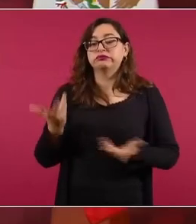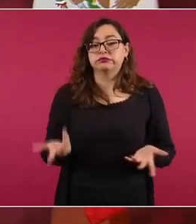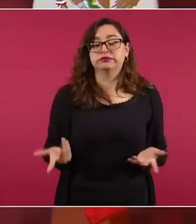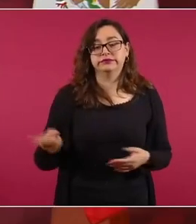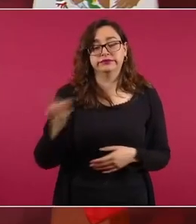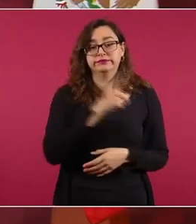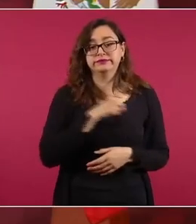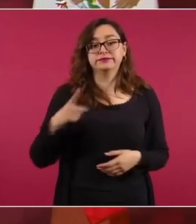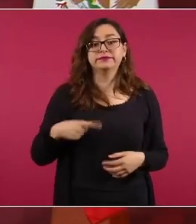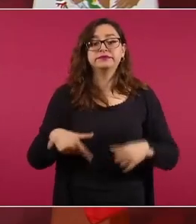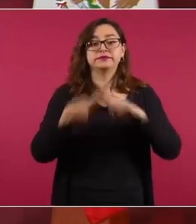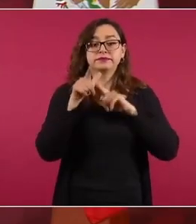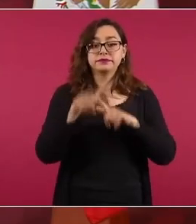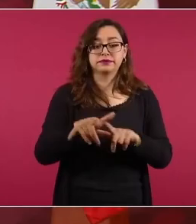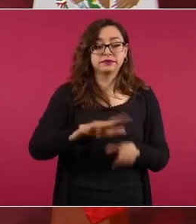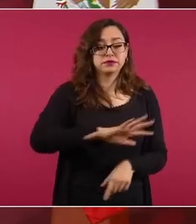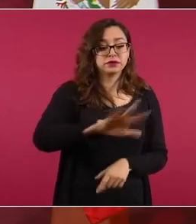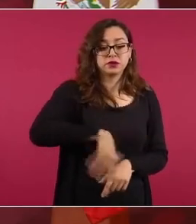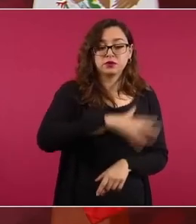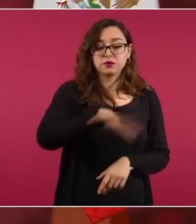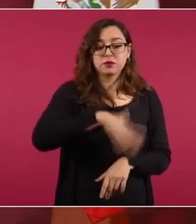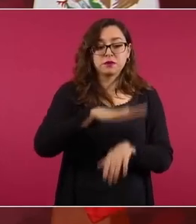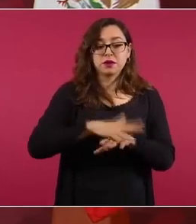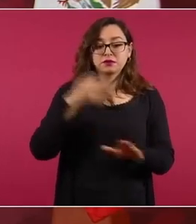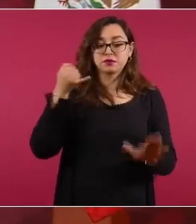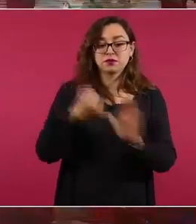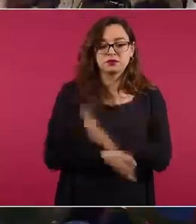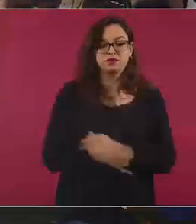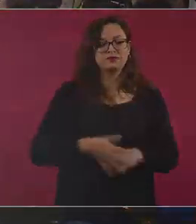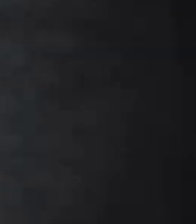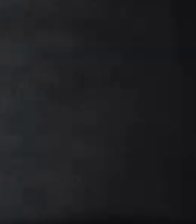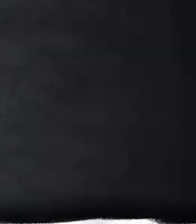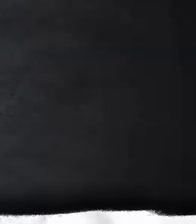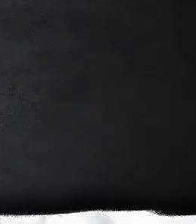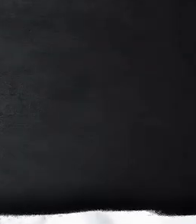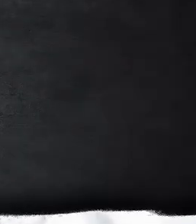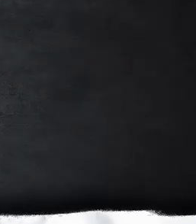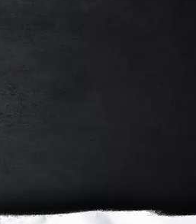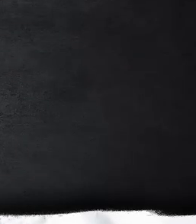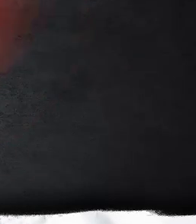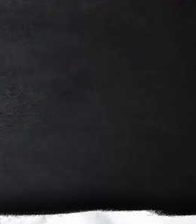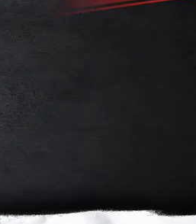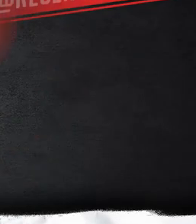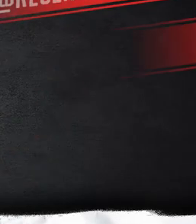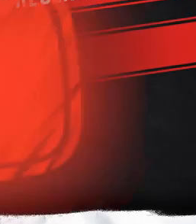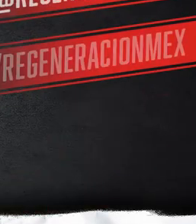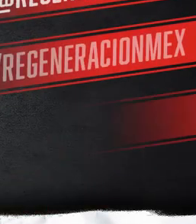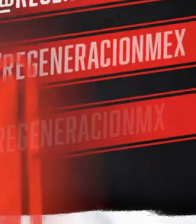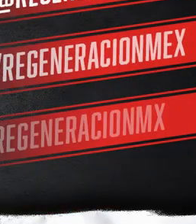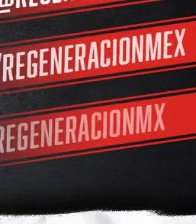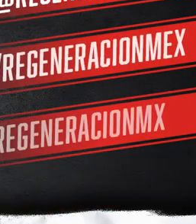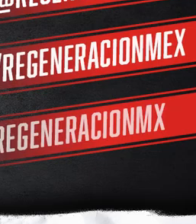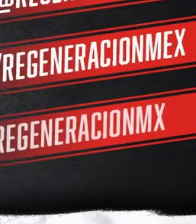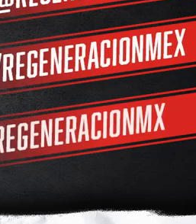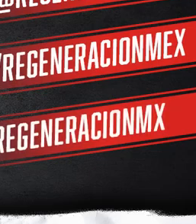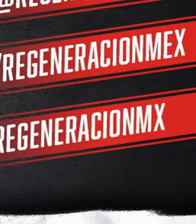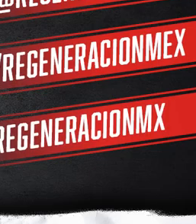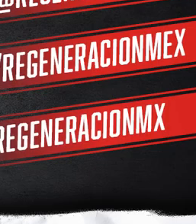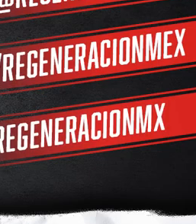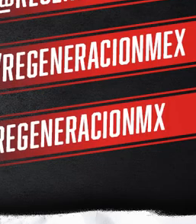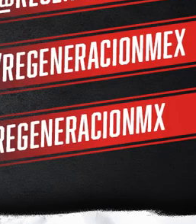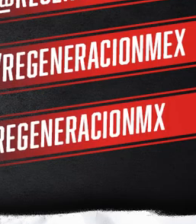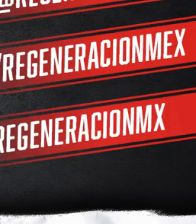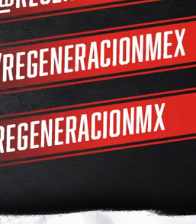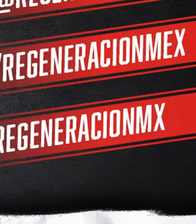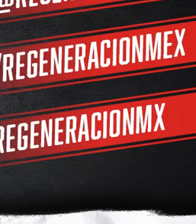y seguir con toda la investigación presidente un dato muy relevante una ya es un dato muy un dato un dato muy relevante dato muy relevante